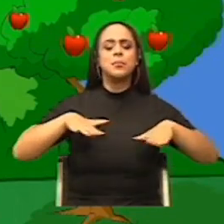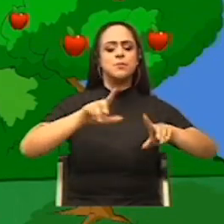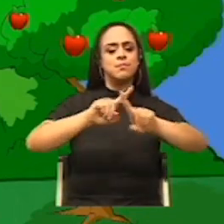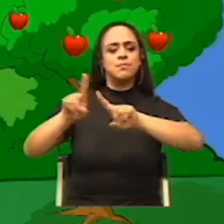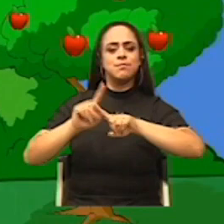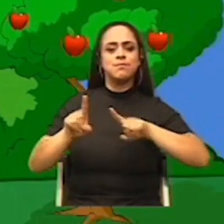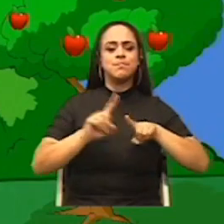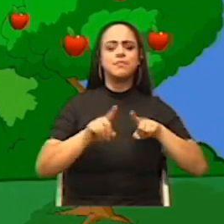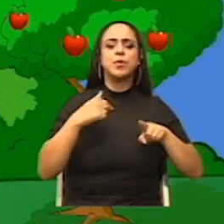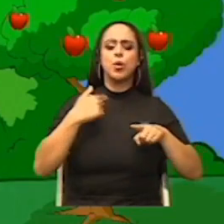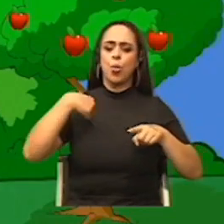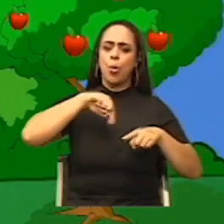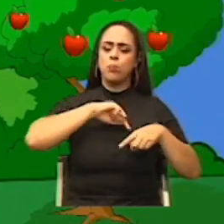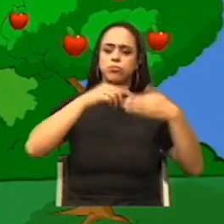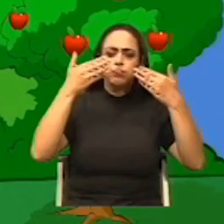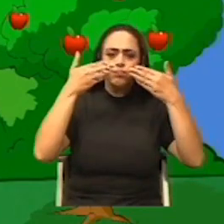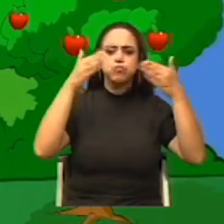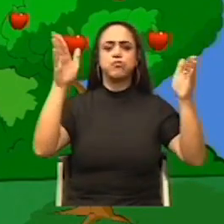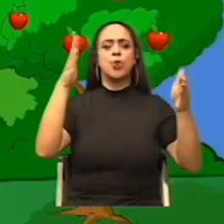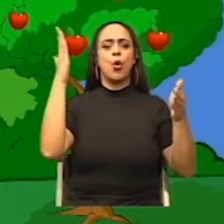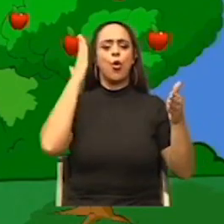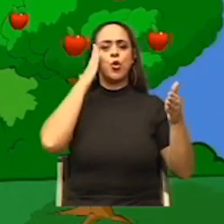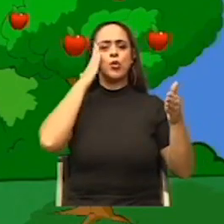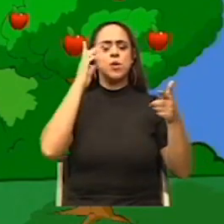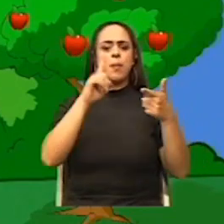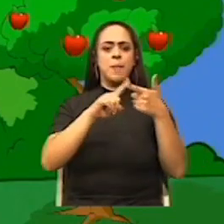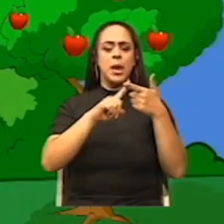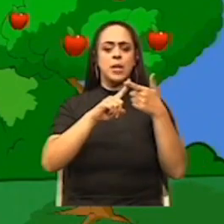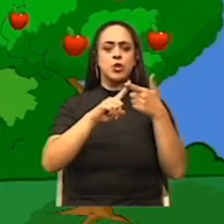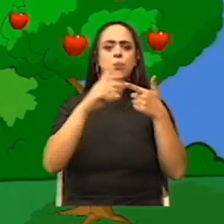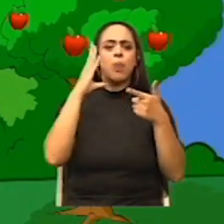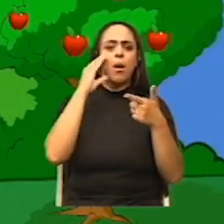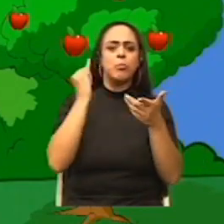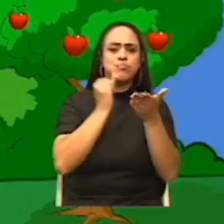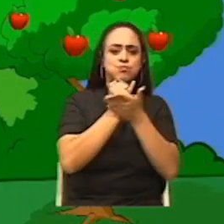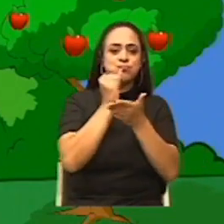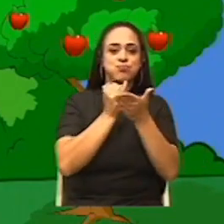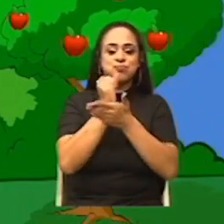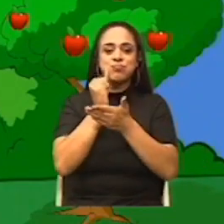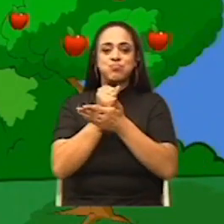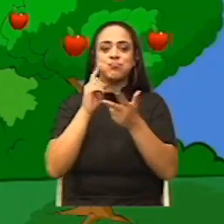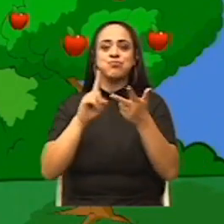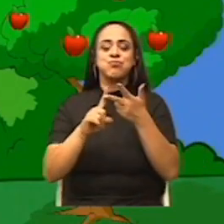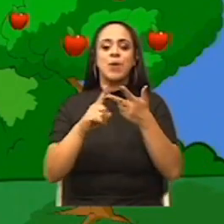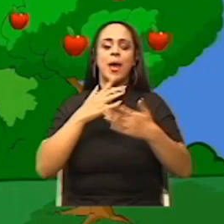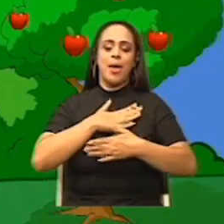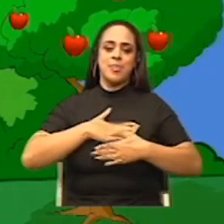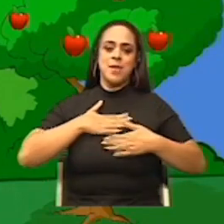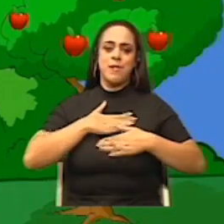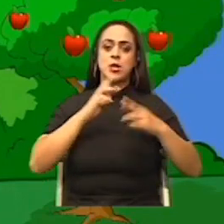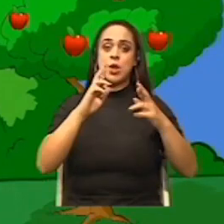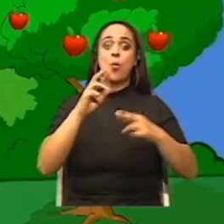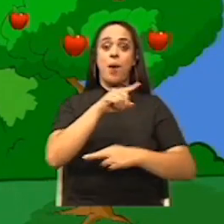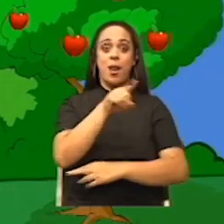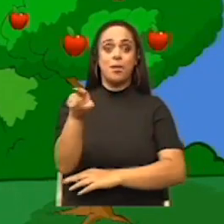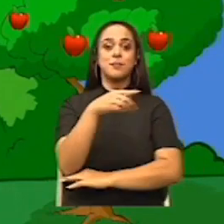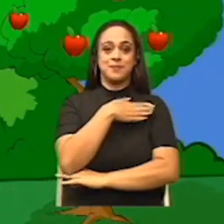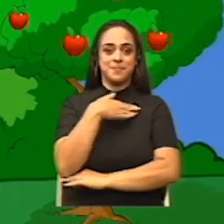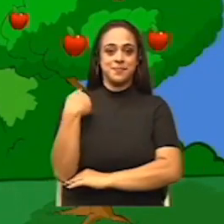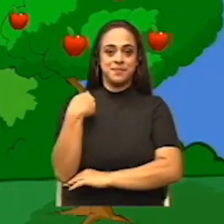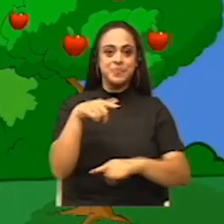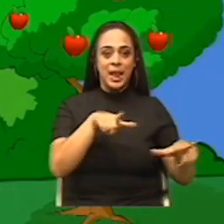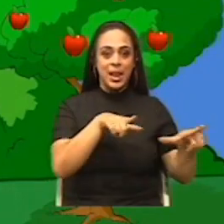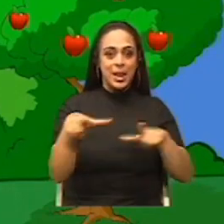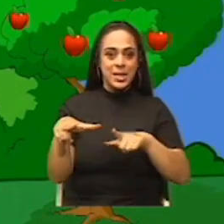conocimientos, vamos a explorar, nos vamos a divertir. Espero que les guste. ¿Estamos listos? Bueno,